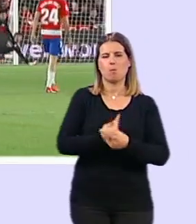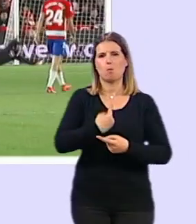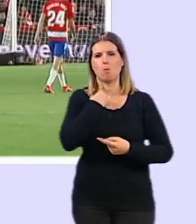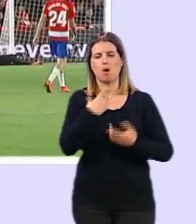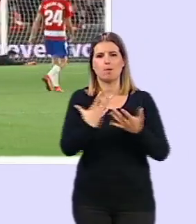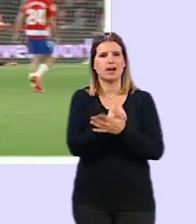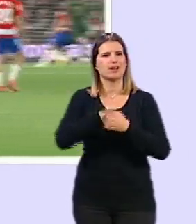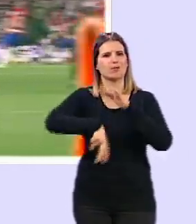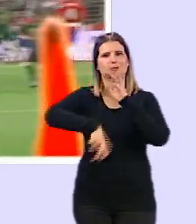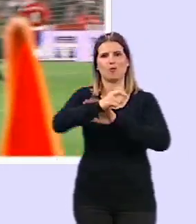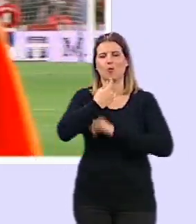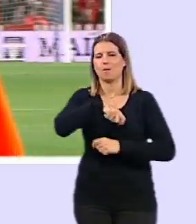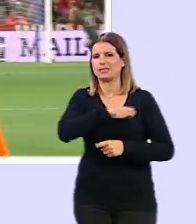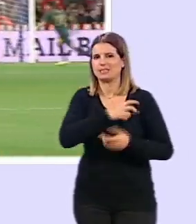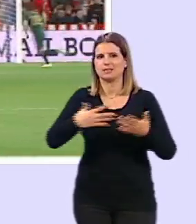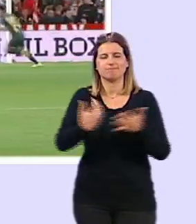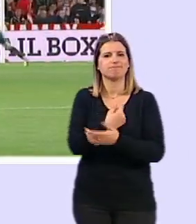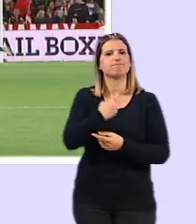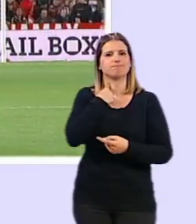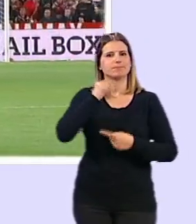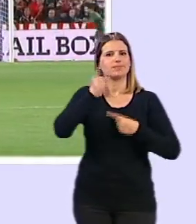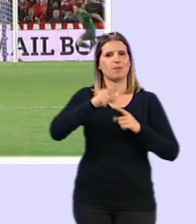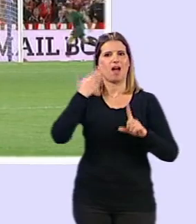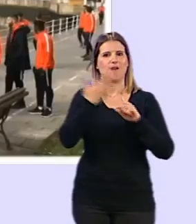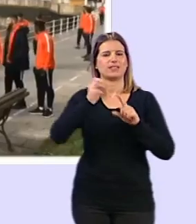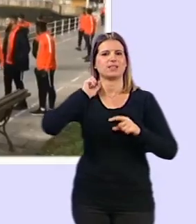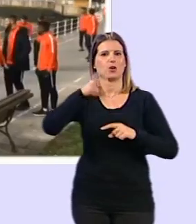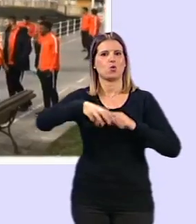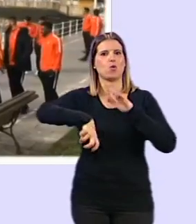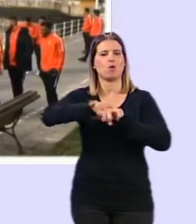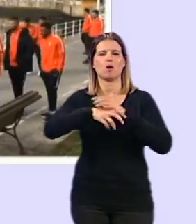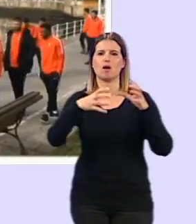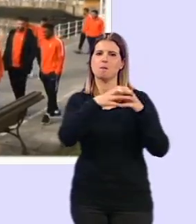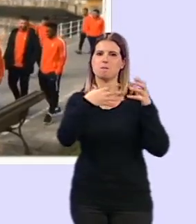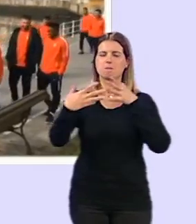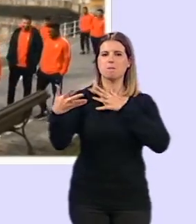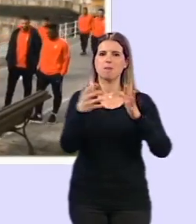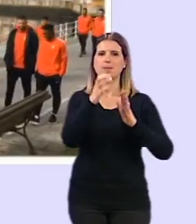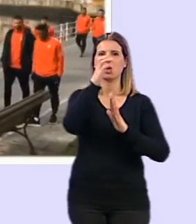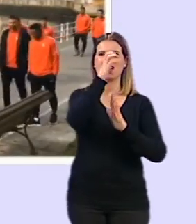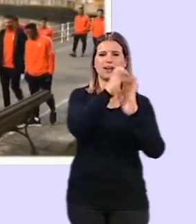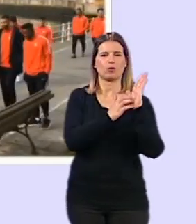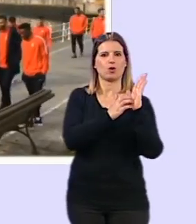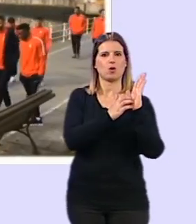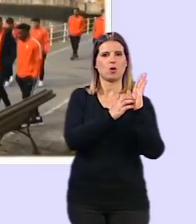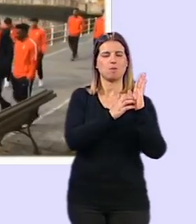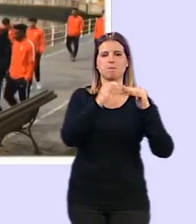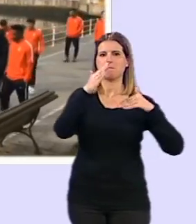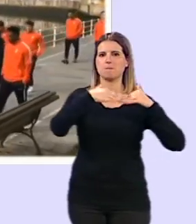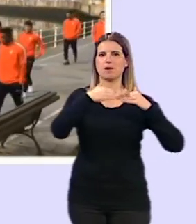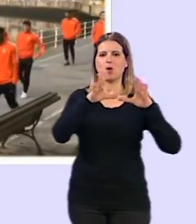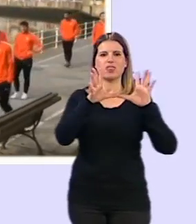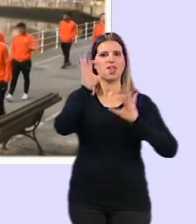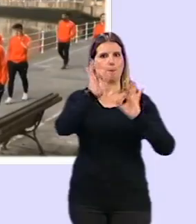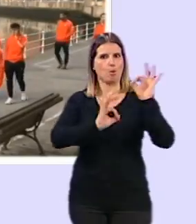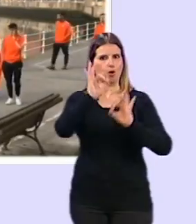todo el fútbol español y también para el Granada Club de Fútbol los cálculos apuntan a una reducción nunca inferior al 10%